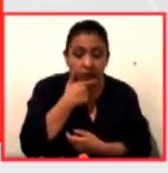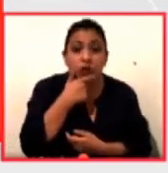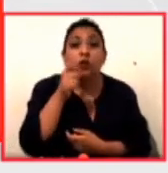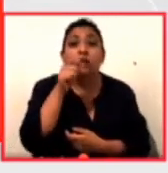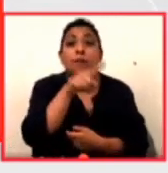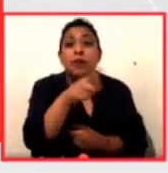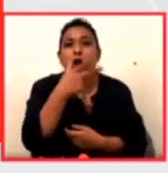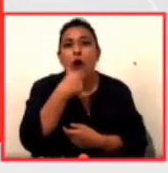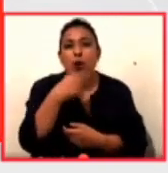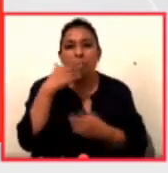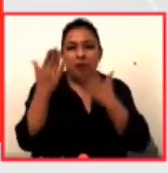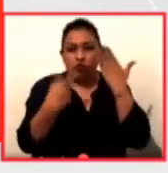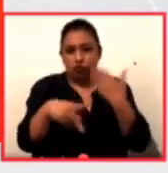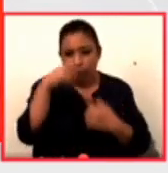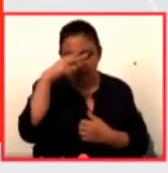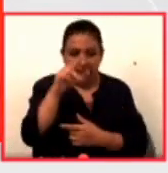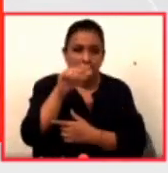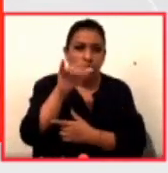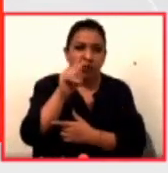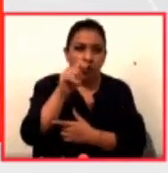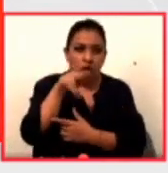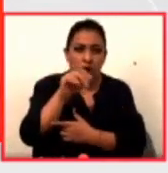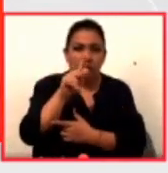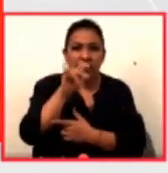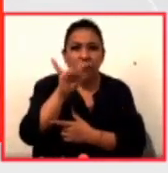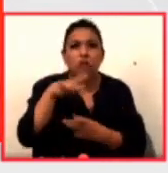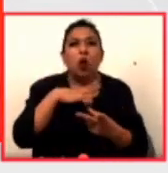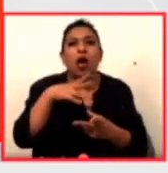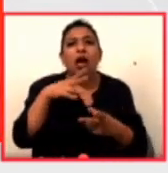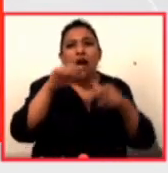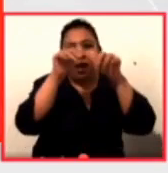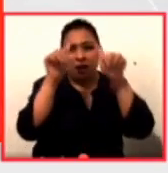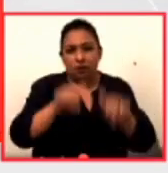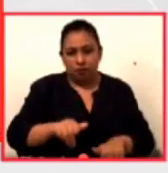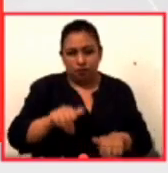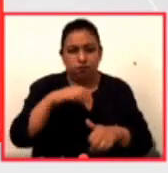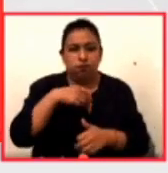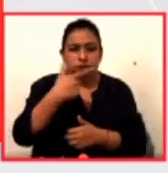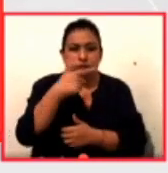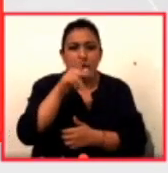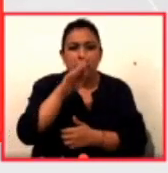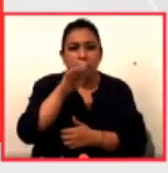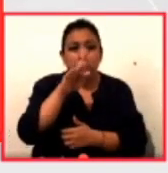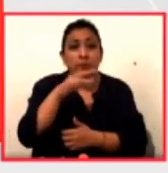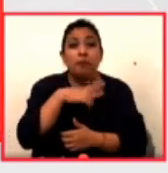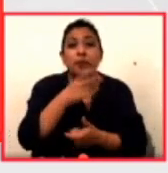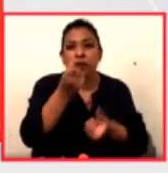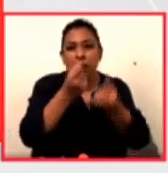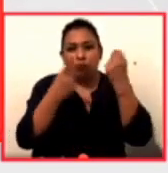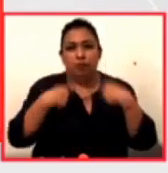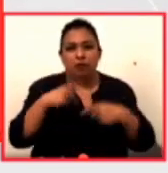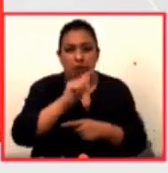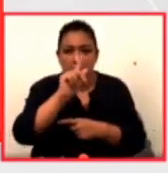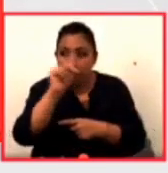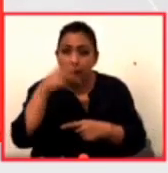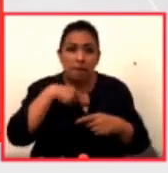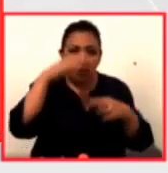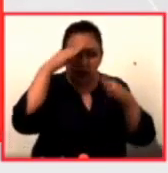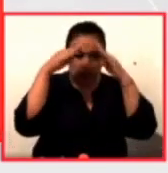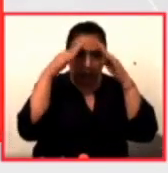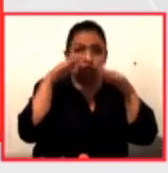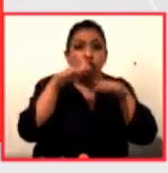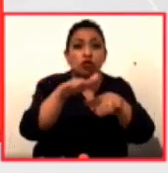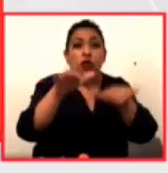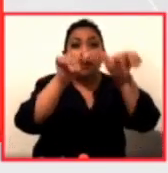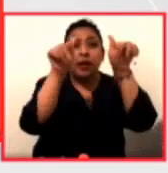académico mexicano Antonio Prieto y la artista y editora argentina Gabriela Jalac son algunos de los expertos que reflexionarán sobre las